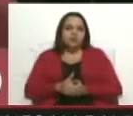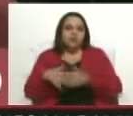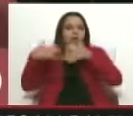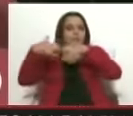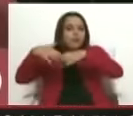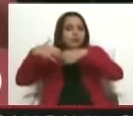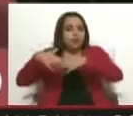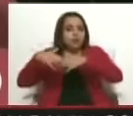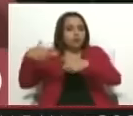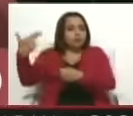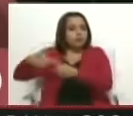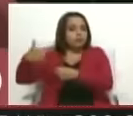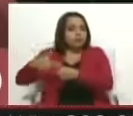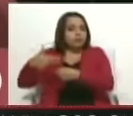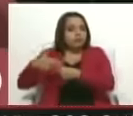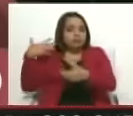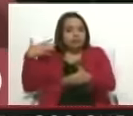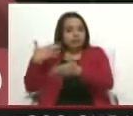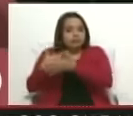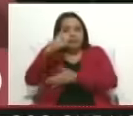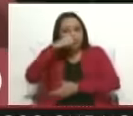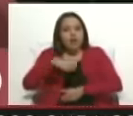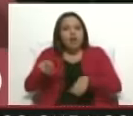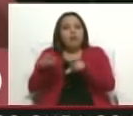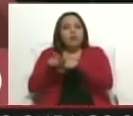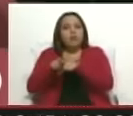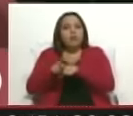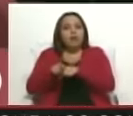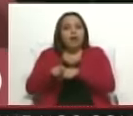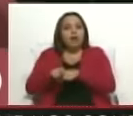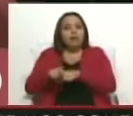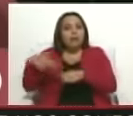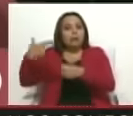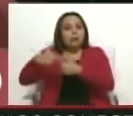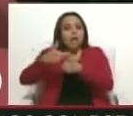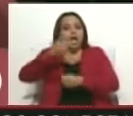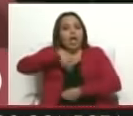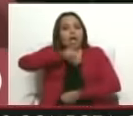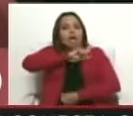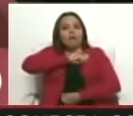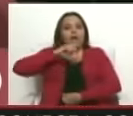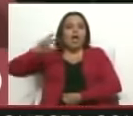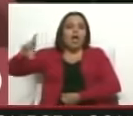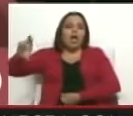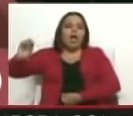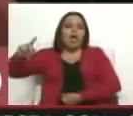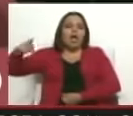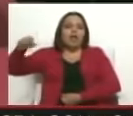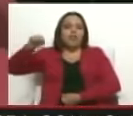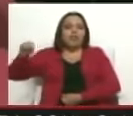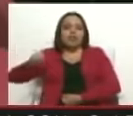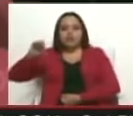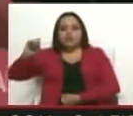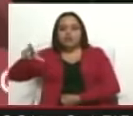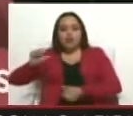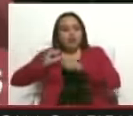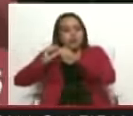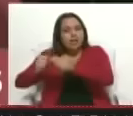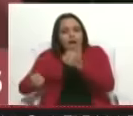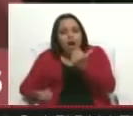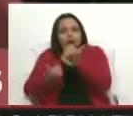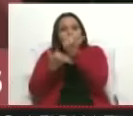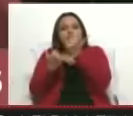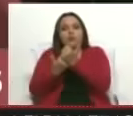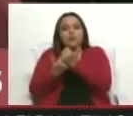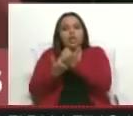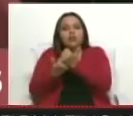considerable trayectoria como Repsol están en Venezuela ratificando que van a continuar invirtiendo en nuestro país. Y van a continuar apoyando y apalancando nuestra